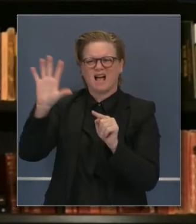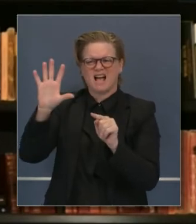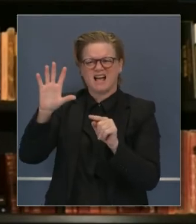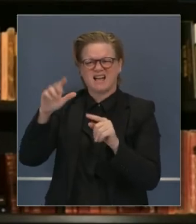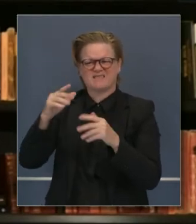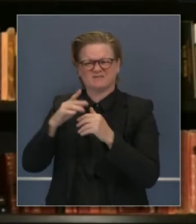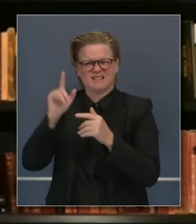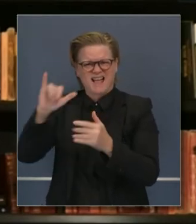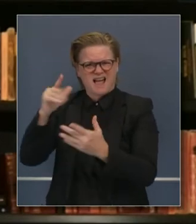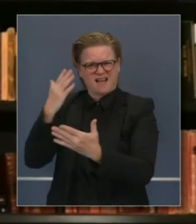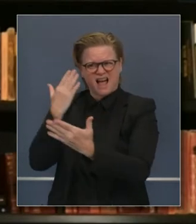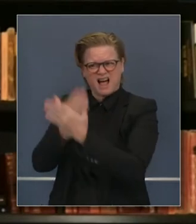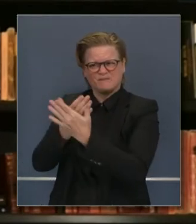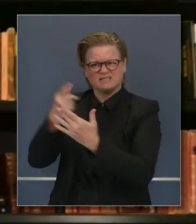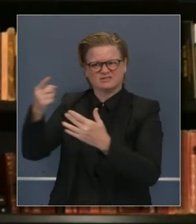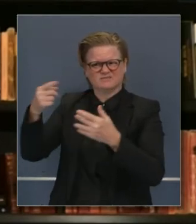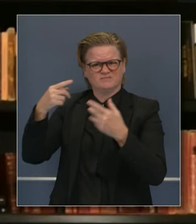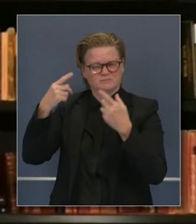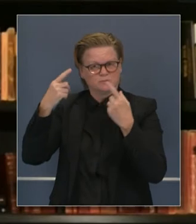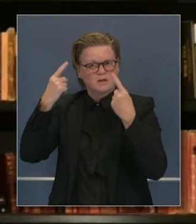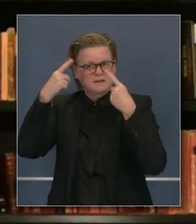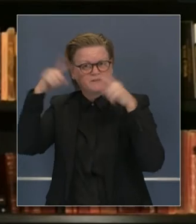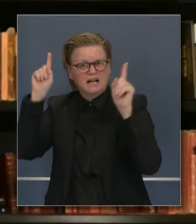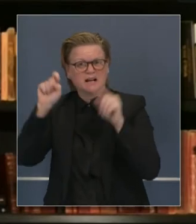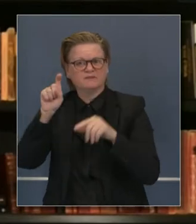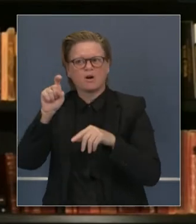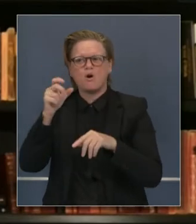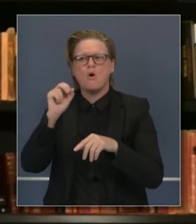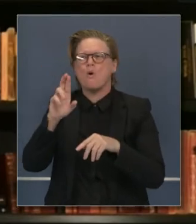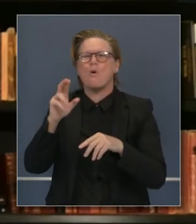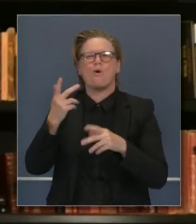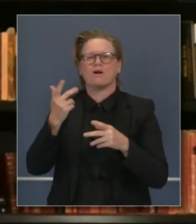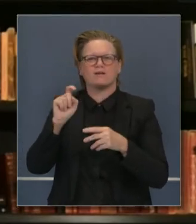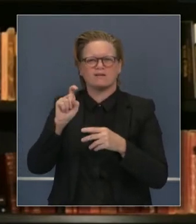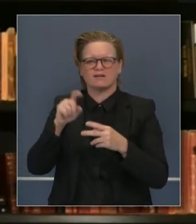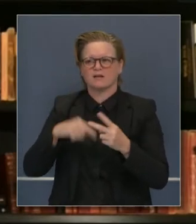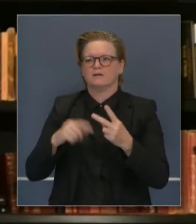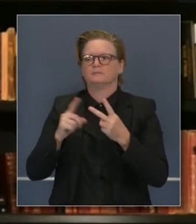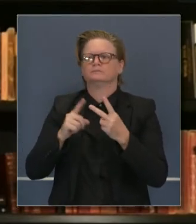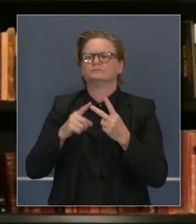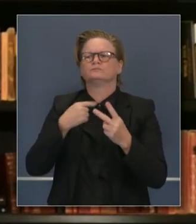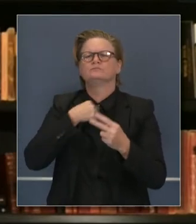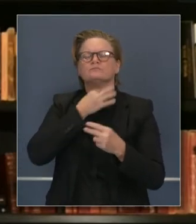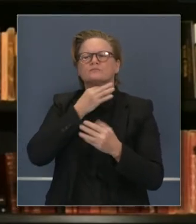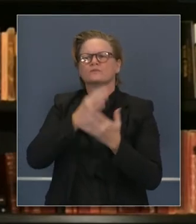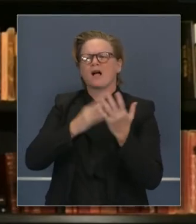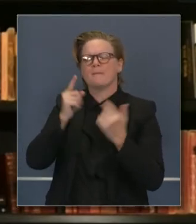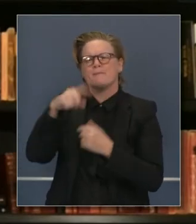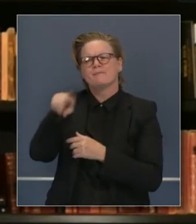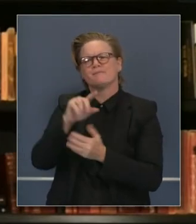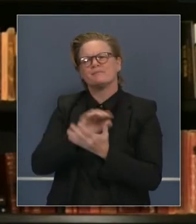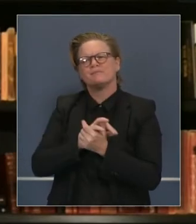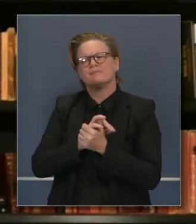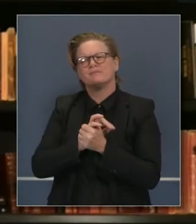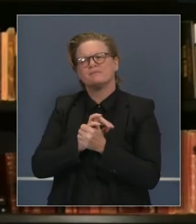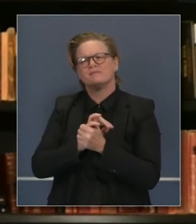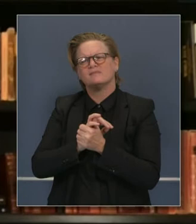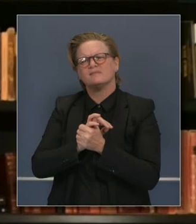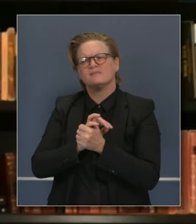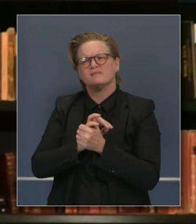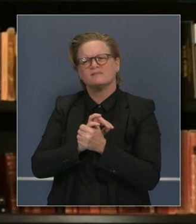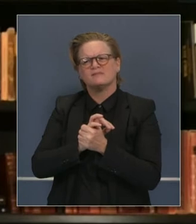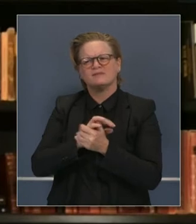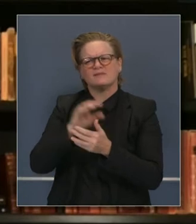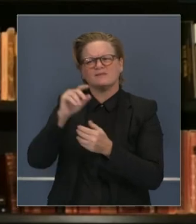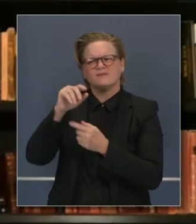pruebas de que esa orden tuvo un efecto positivo. Y dos, yo sé que usted reconoció que pidió cierta autoridad moral por la